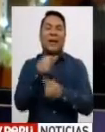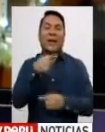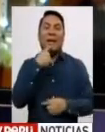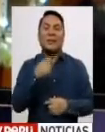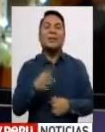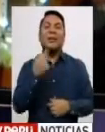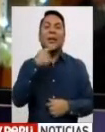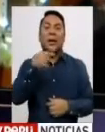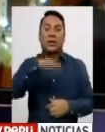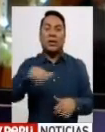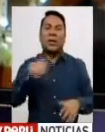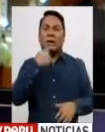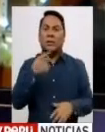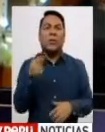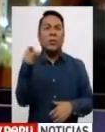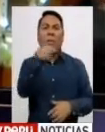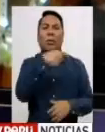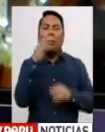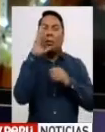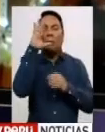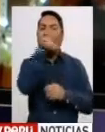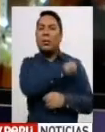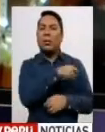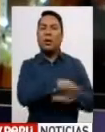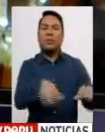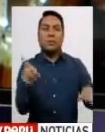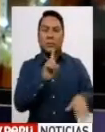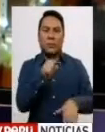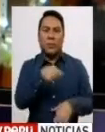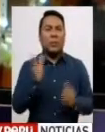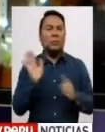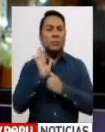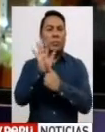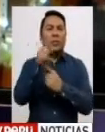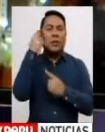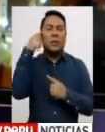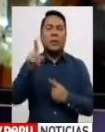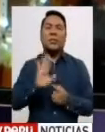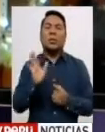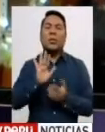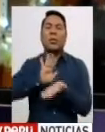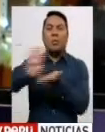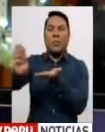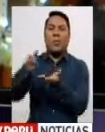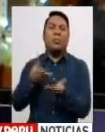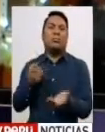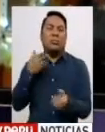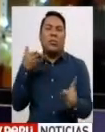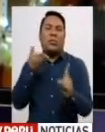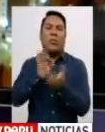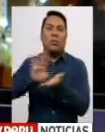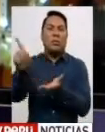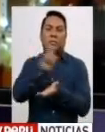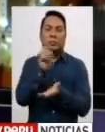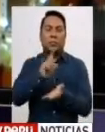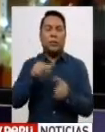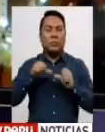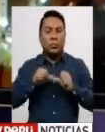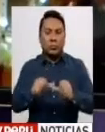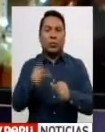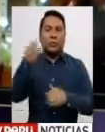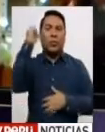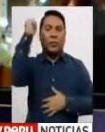niñas no pueden ser invisibles. Esa fecha tiene como objetivo exponer la discriminación y también la violación de derechos de las niñas